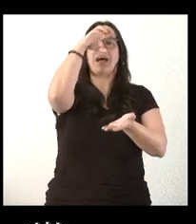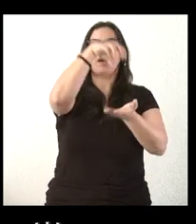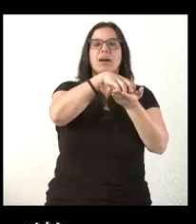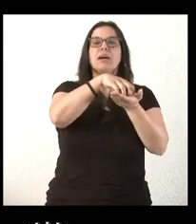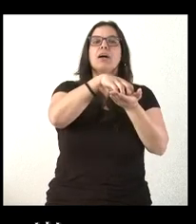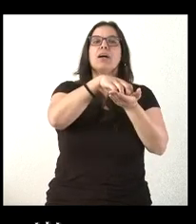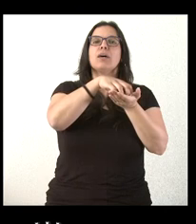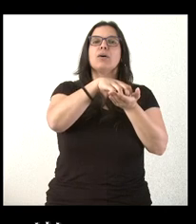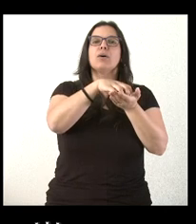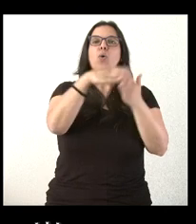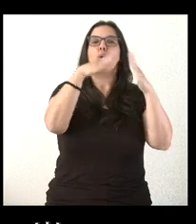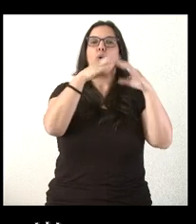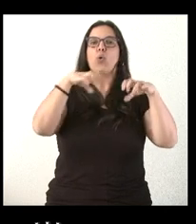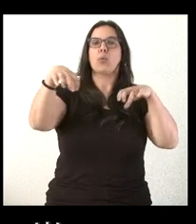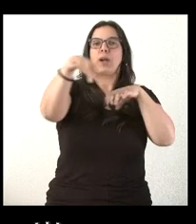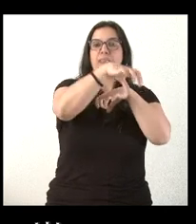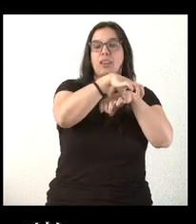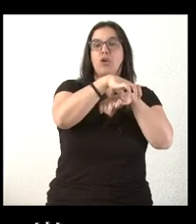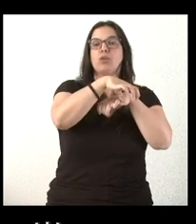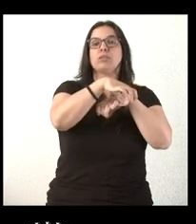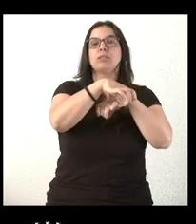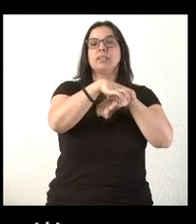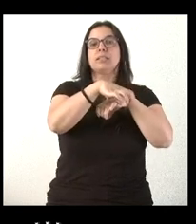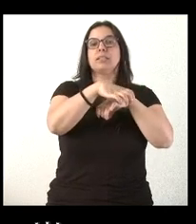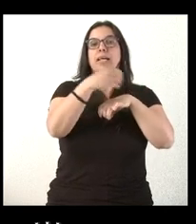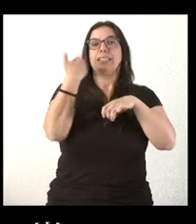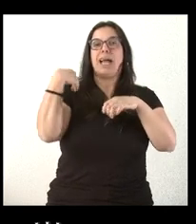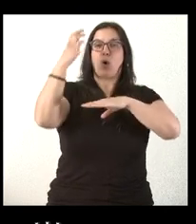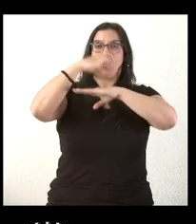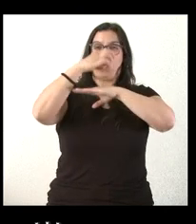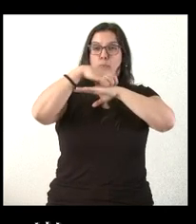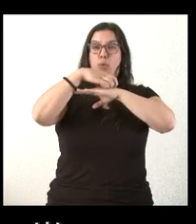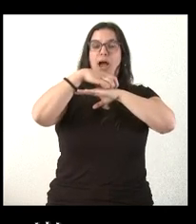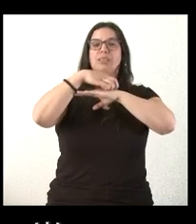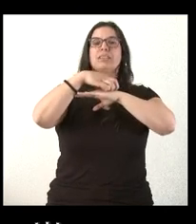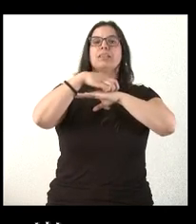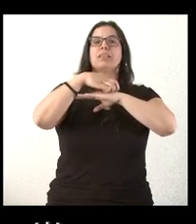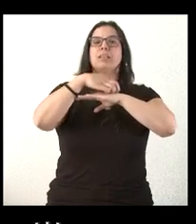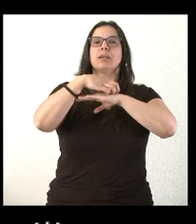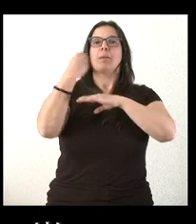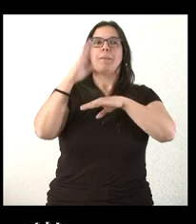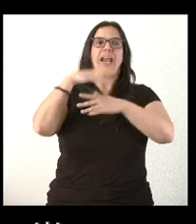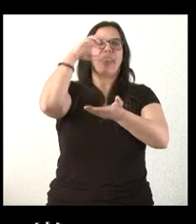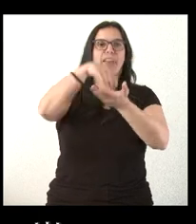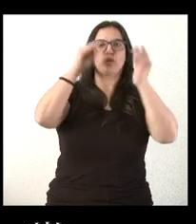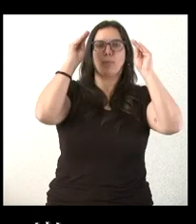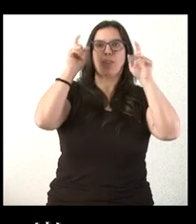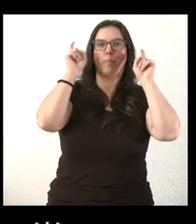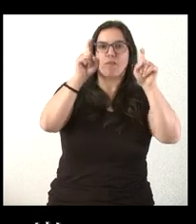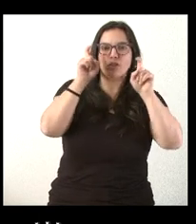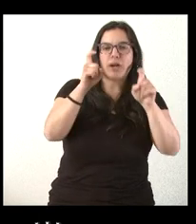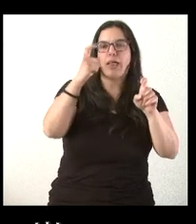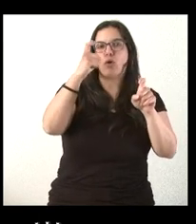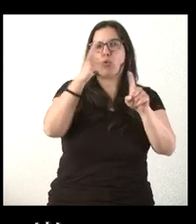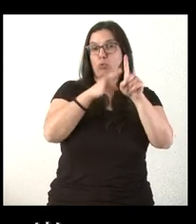y como ya se ha planteado el destino para estas cúpulas, contando con el centro de formación del profesorado y